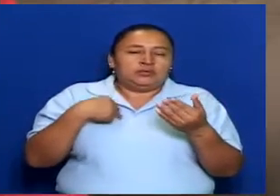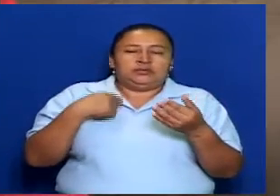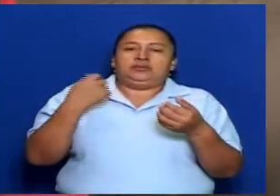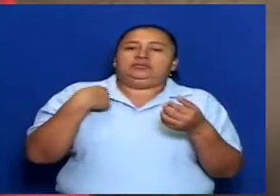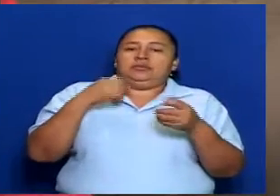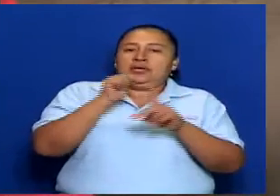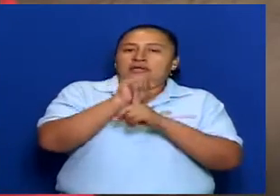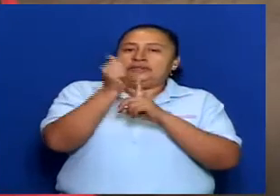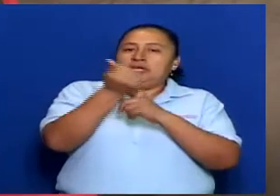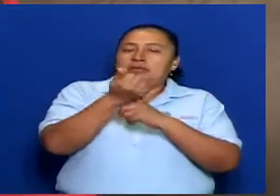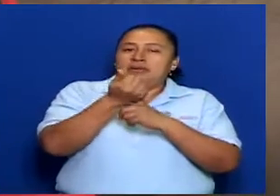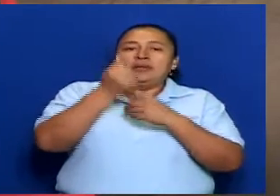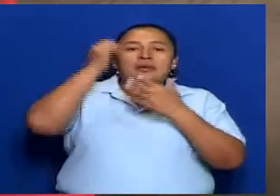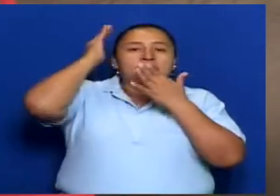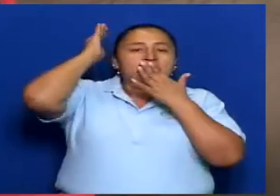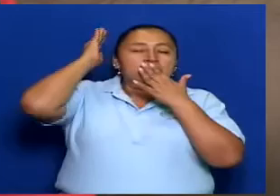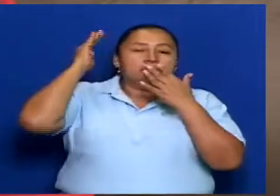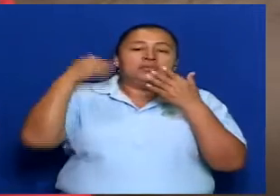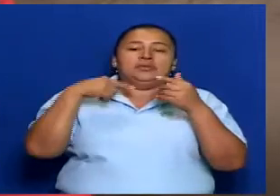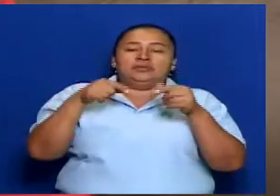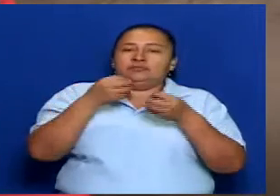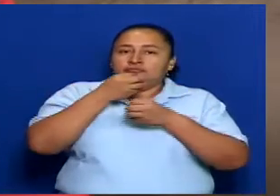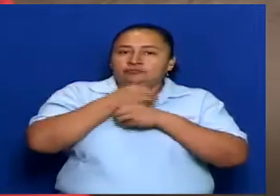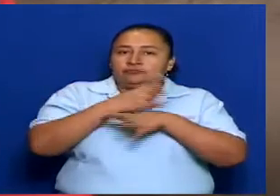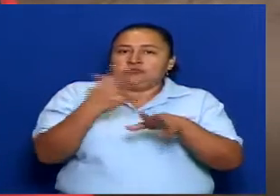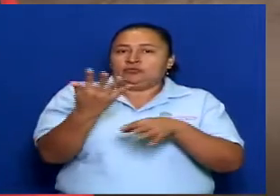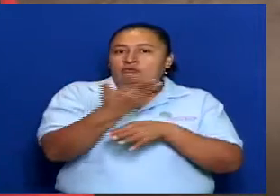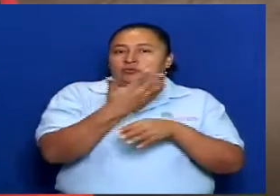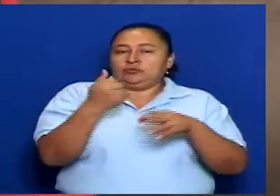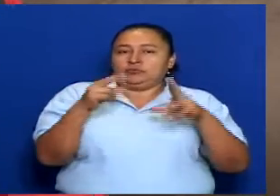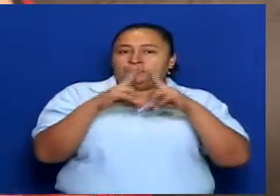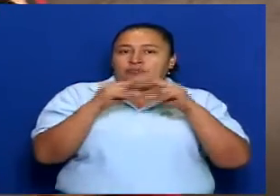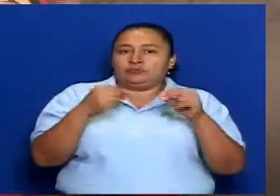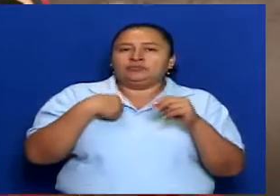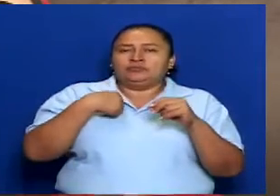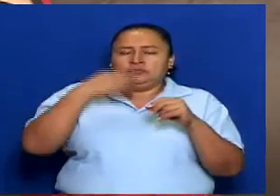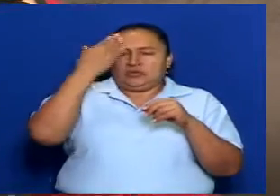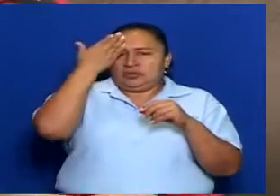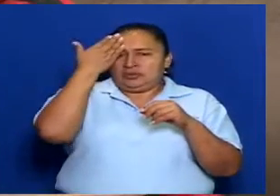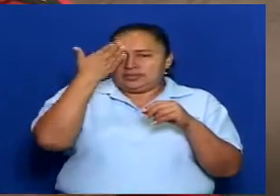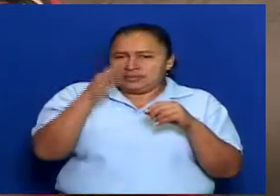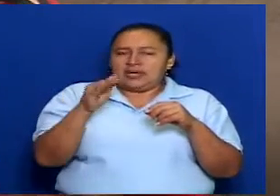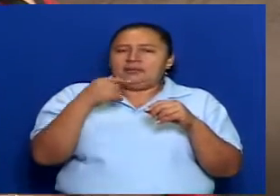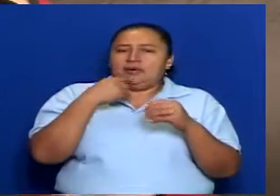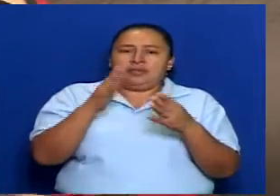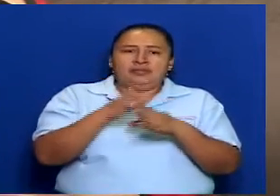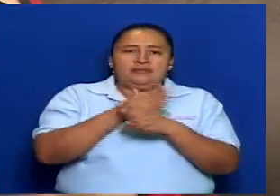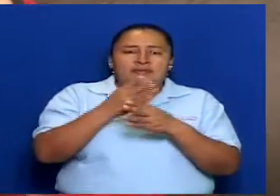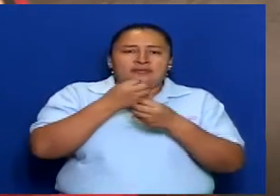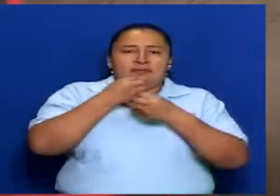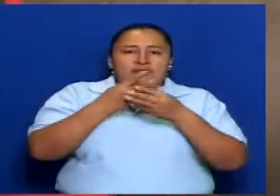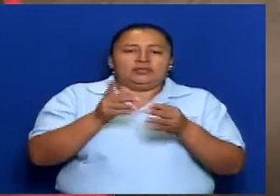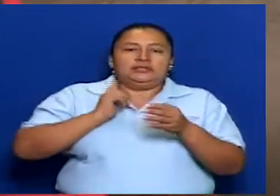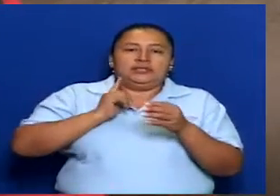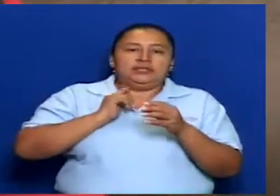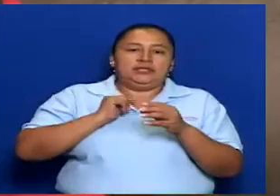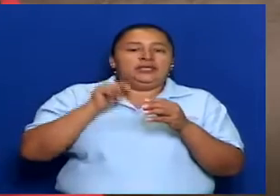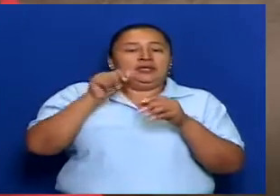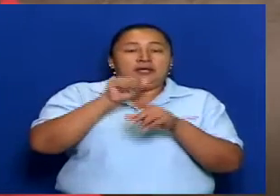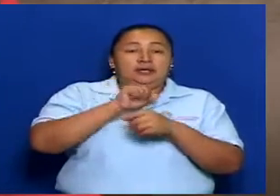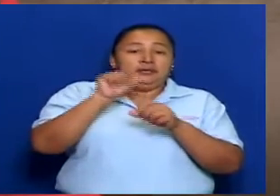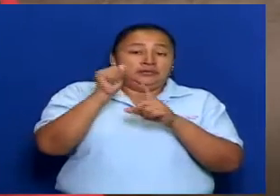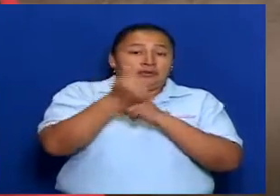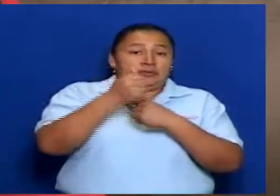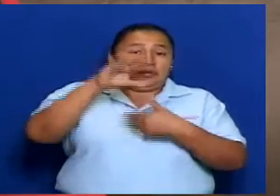Indígena y que divulgar ante todo Nicaragua y sé que llegó más allá por los boletines que tiene el Parlamento Indígena de